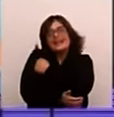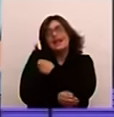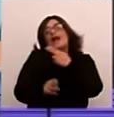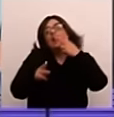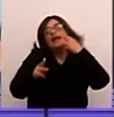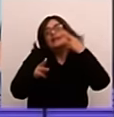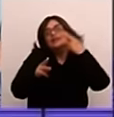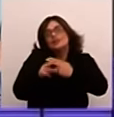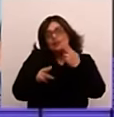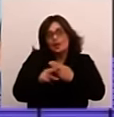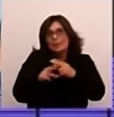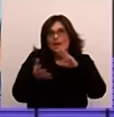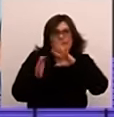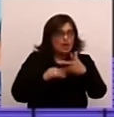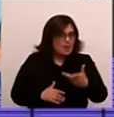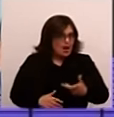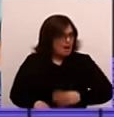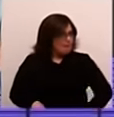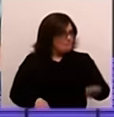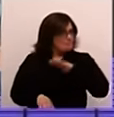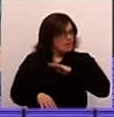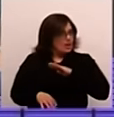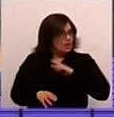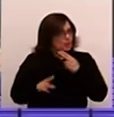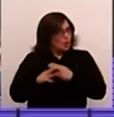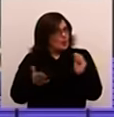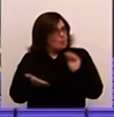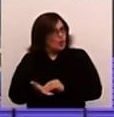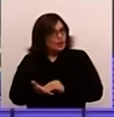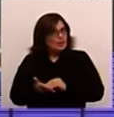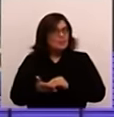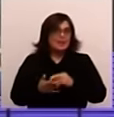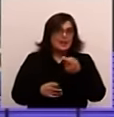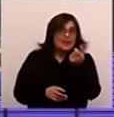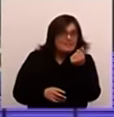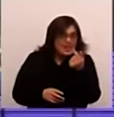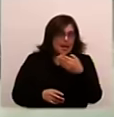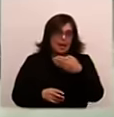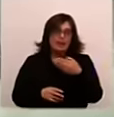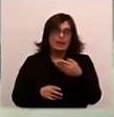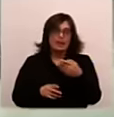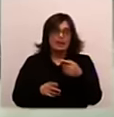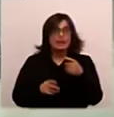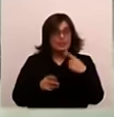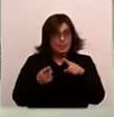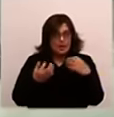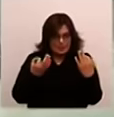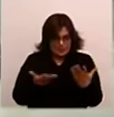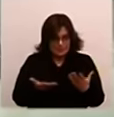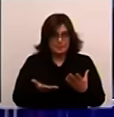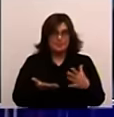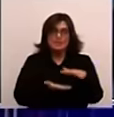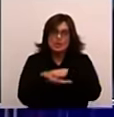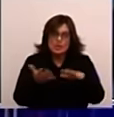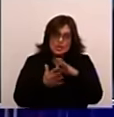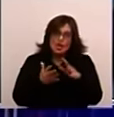una puñalada para la gente que vive en Yacaré Cururú, que le hayan nombrado al pueblo Bernabé Rivera. Pero lo cierto es que el episodio de Salcipués a me gusta